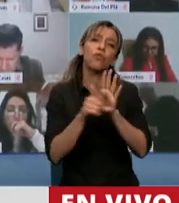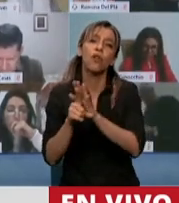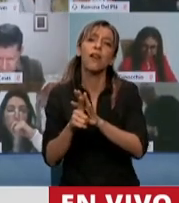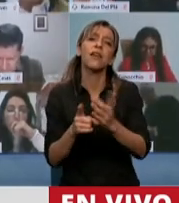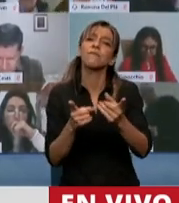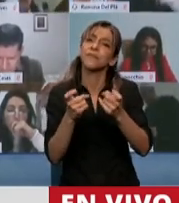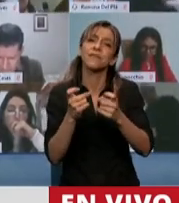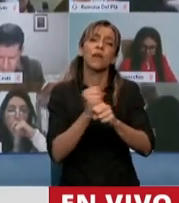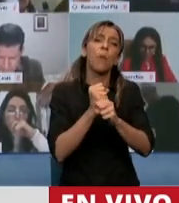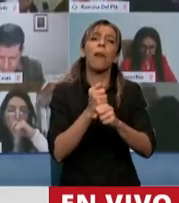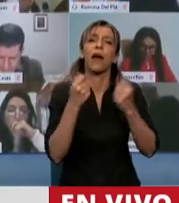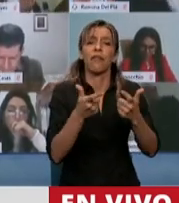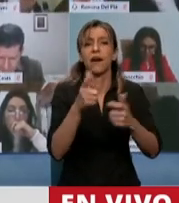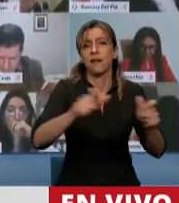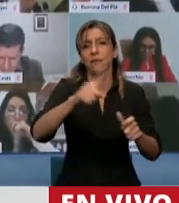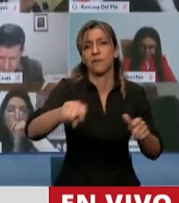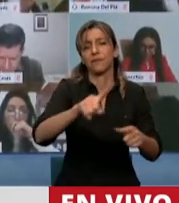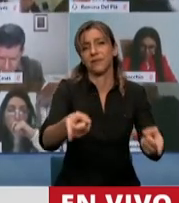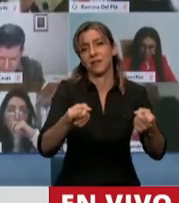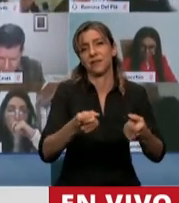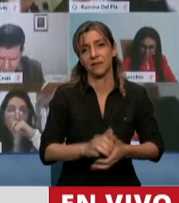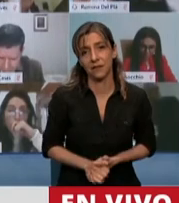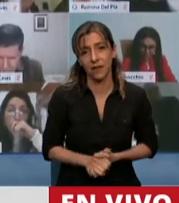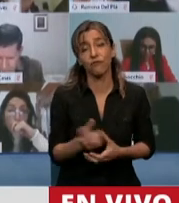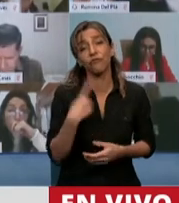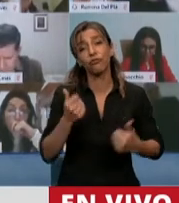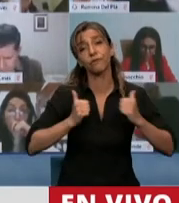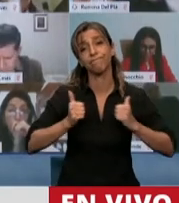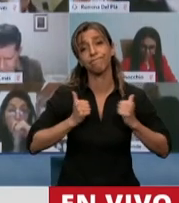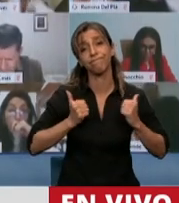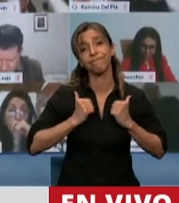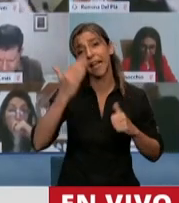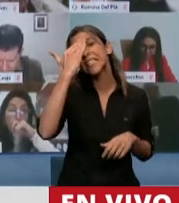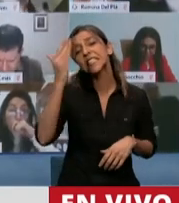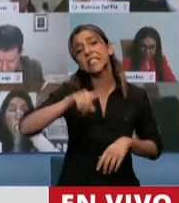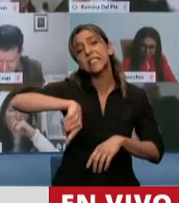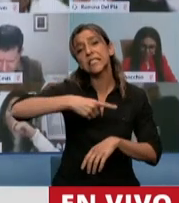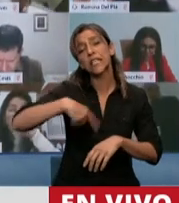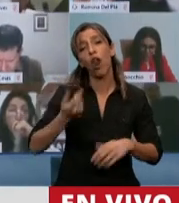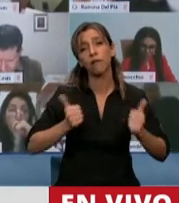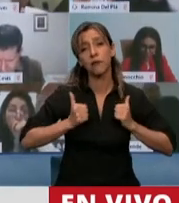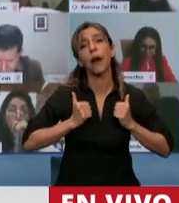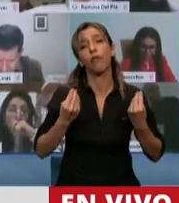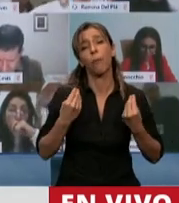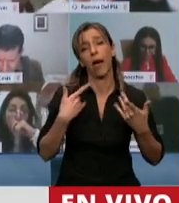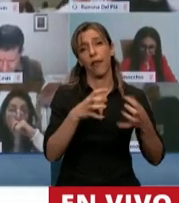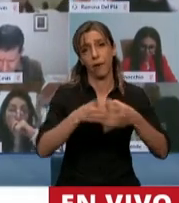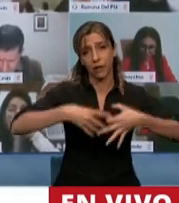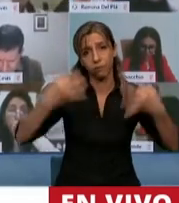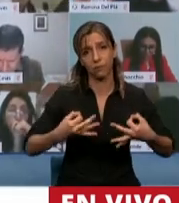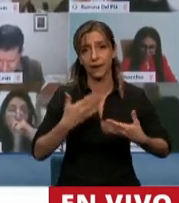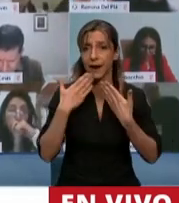gente. Nosotros estamos dispuestos y estamos aquí hace 15 horas esperando que podamos debatir ese tipo de normas. Gracias, Presidenta.